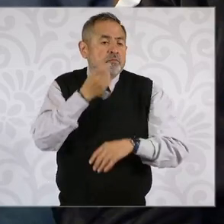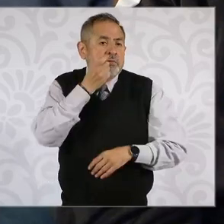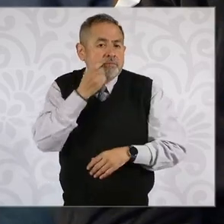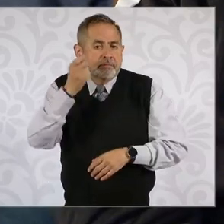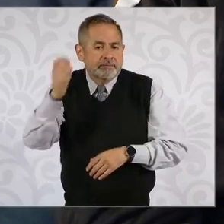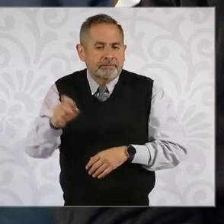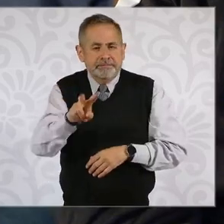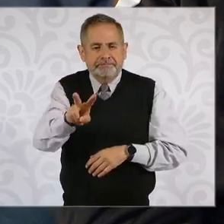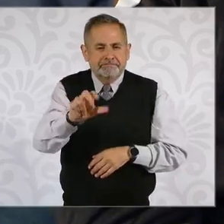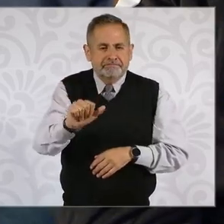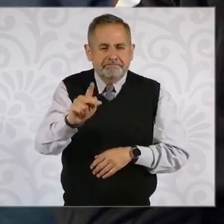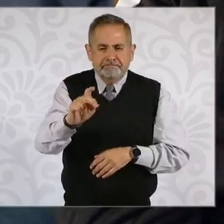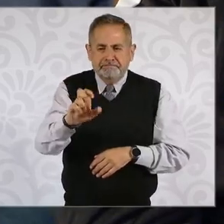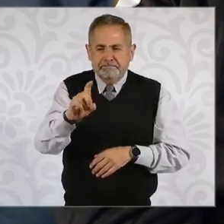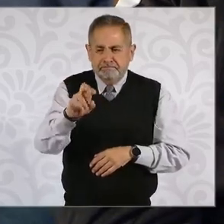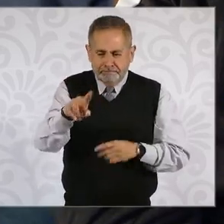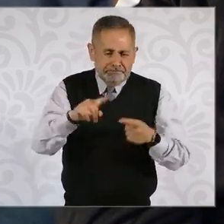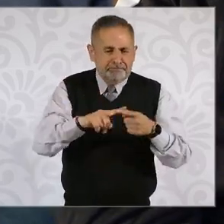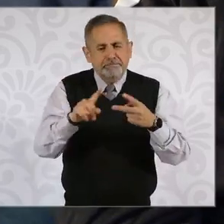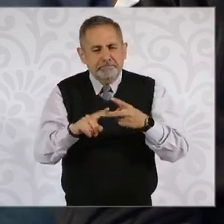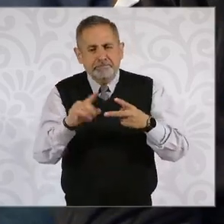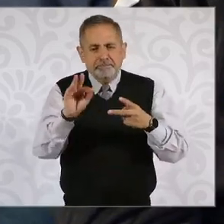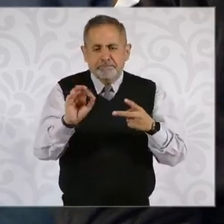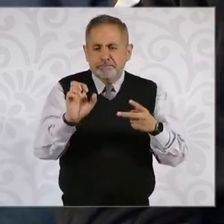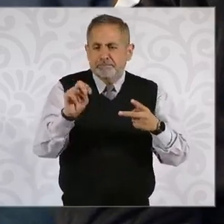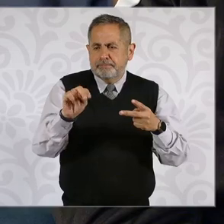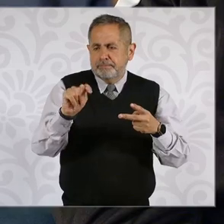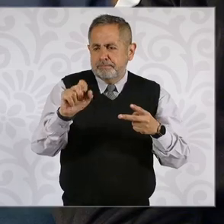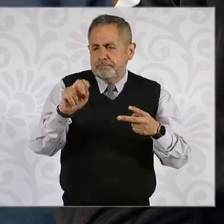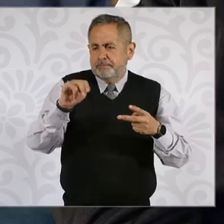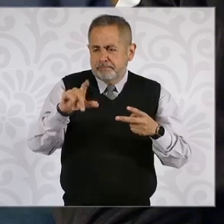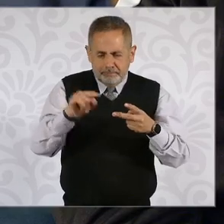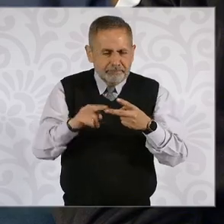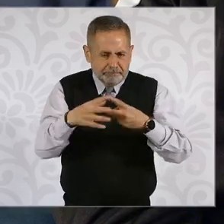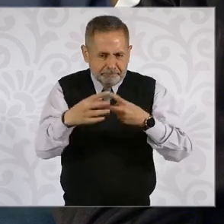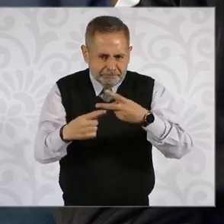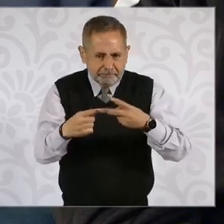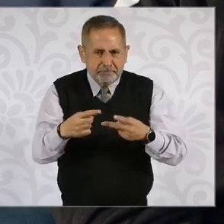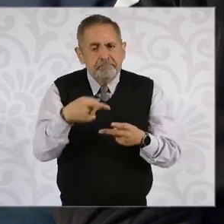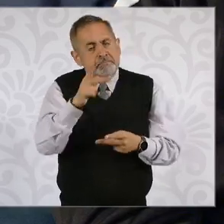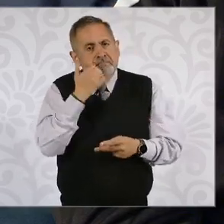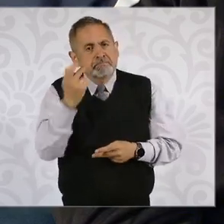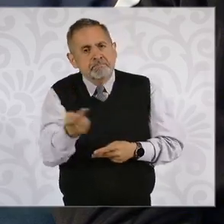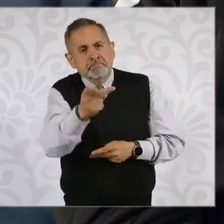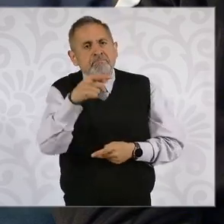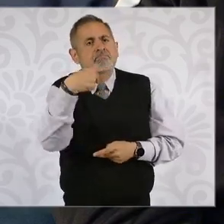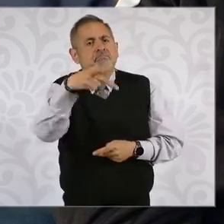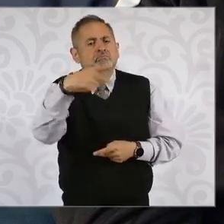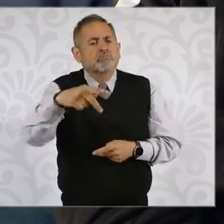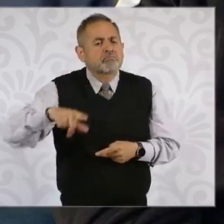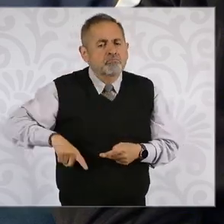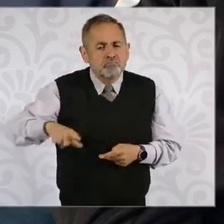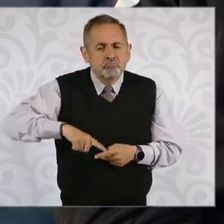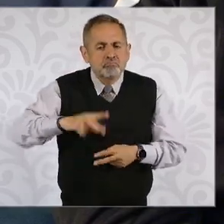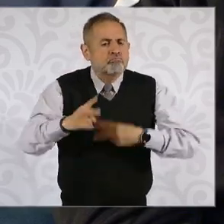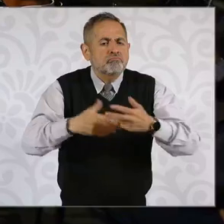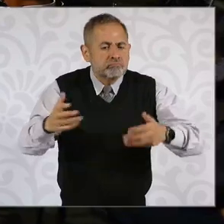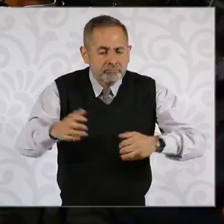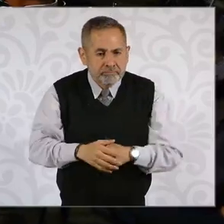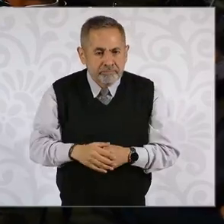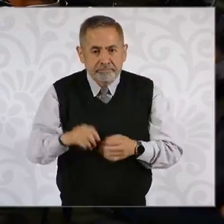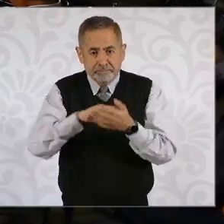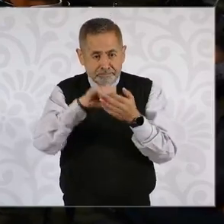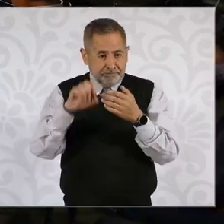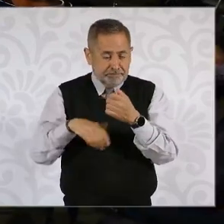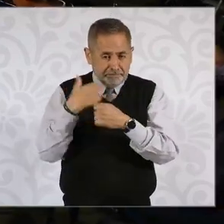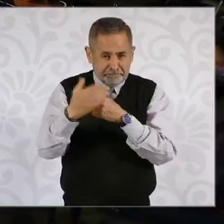fentanilos habla explícitamente de esto. Pero también quisiera saber qué hará su gobierno, presidenta. Primero, saber si los pictogramas